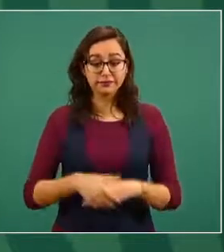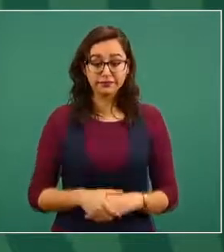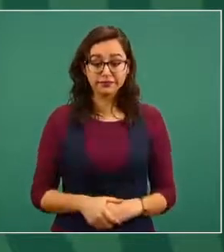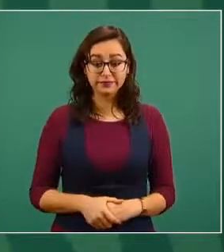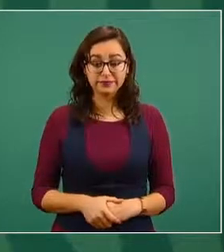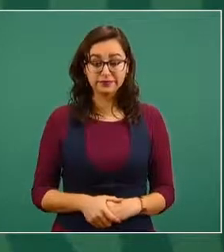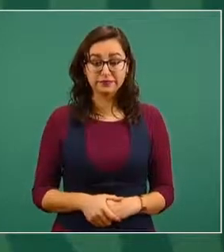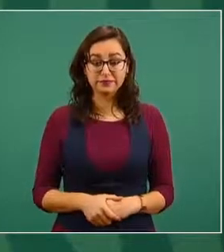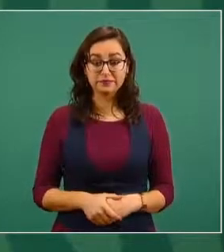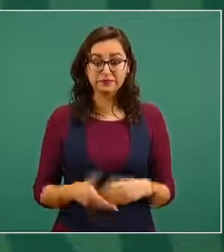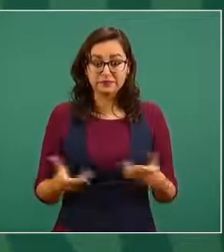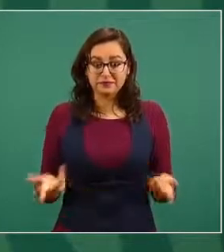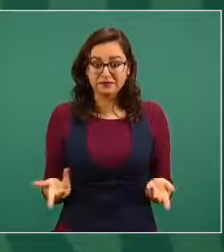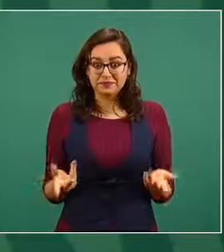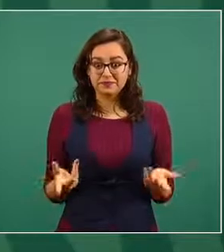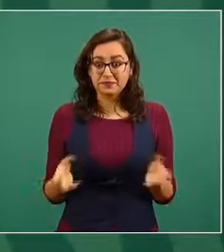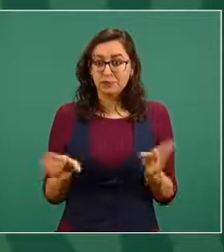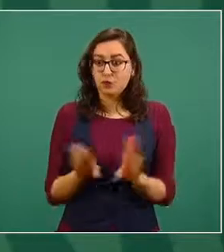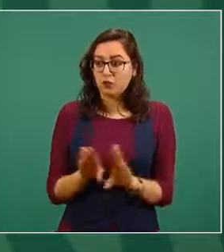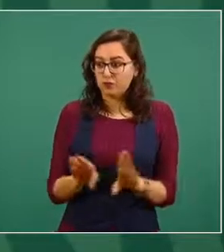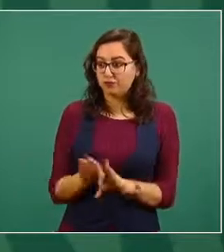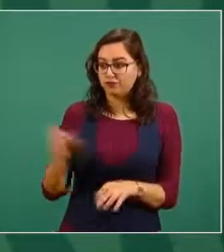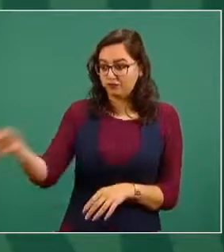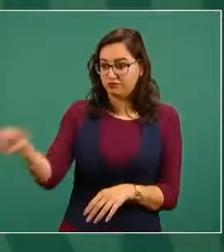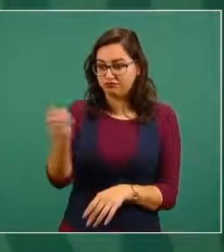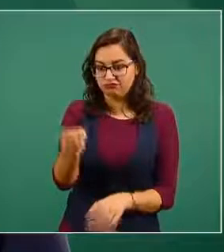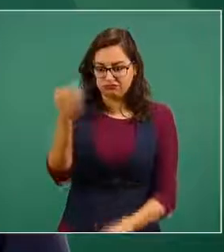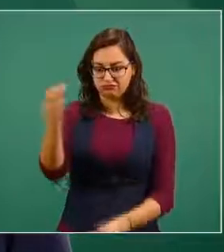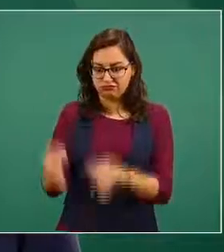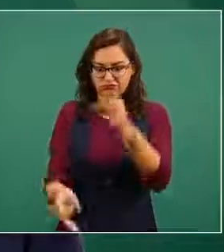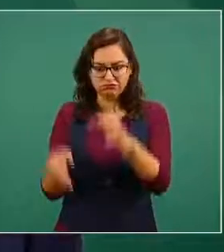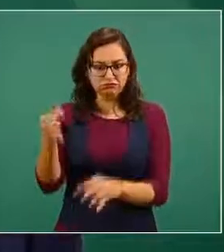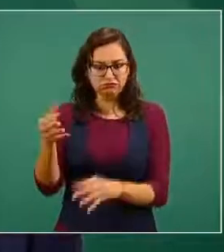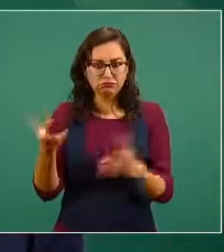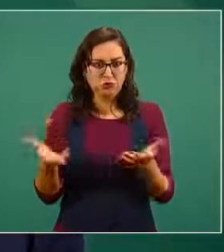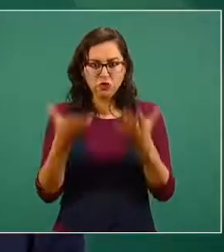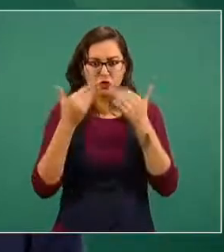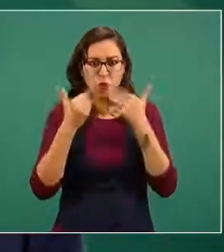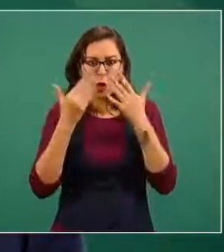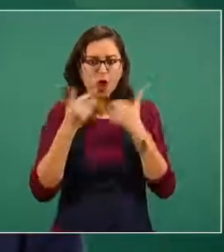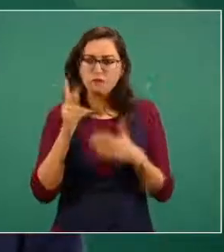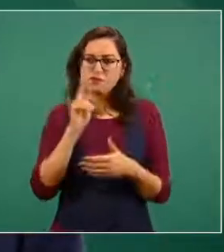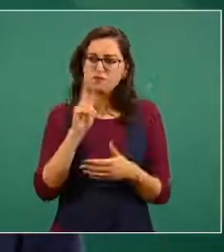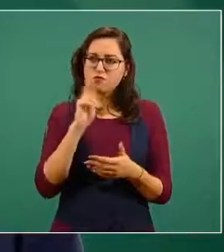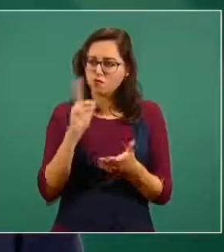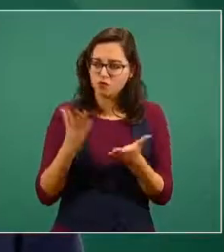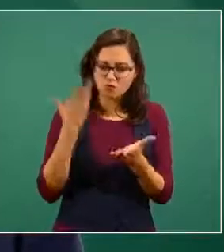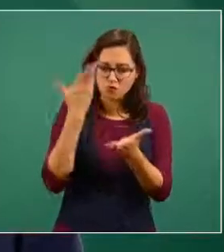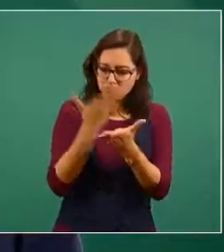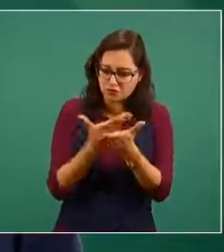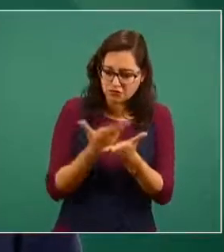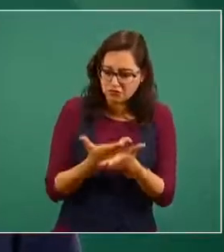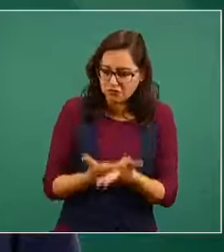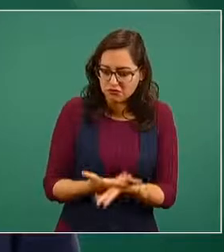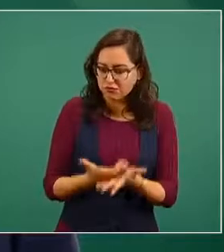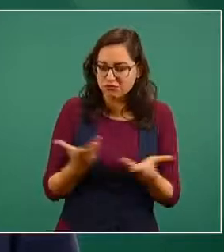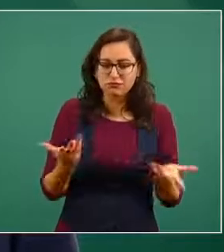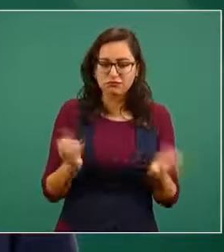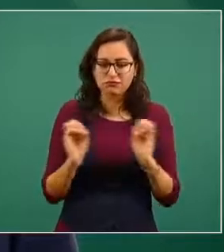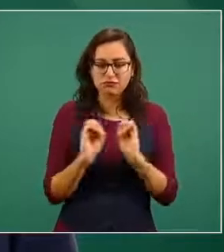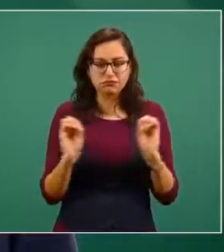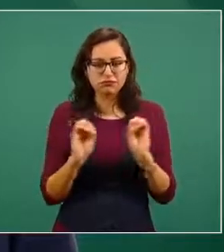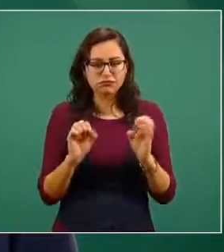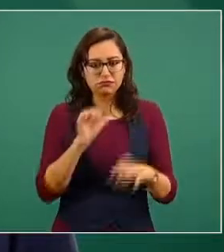para procesar, para iniciar un juicio en